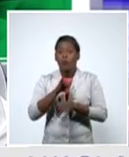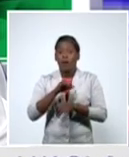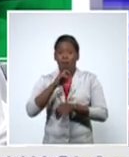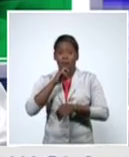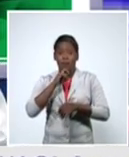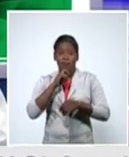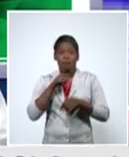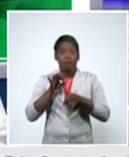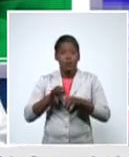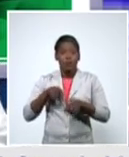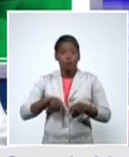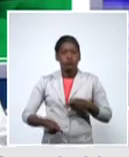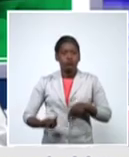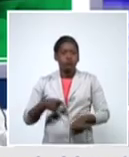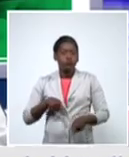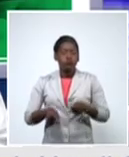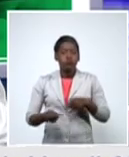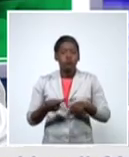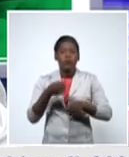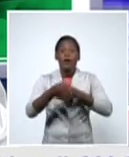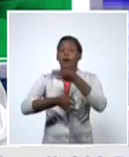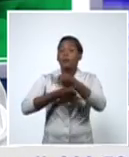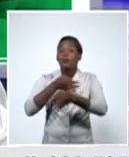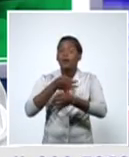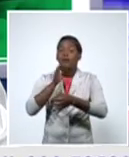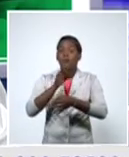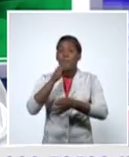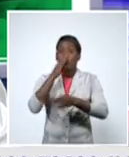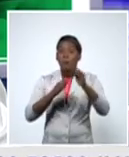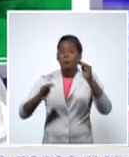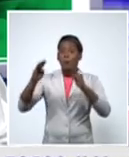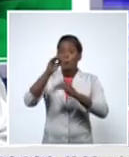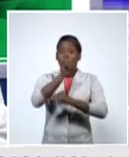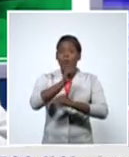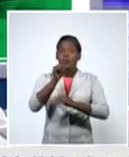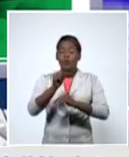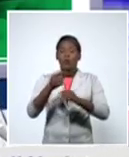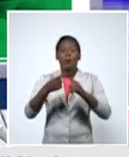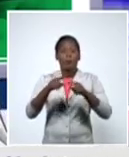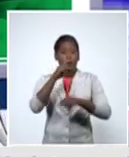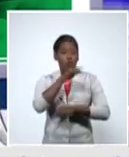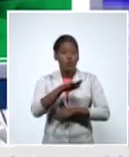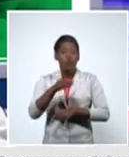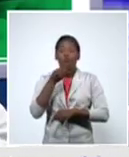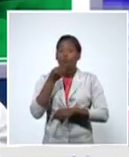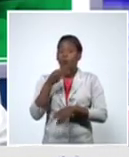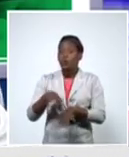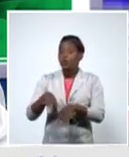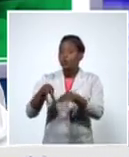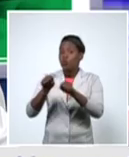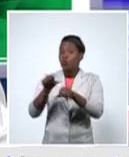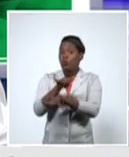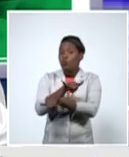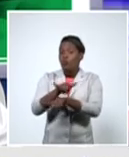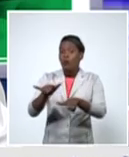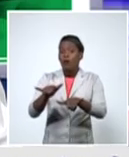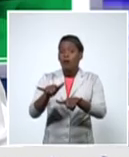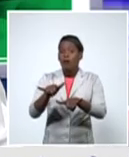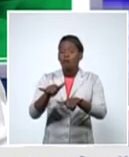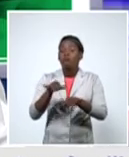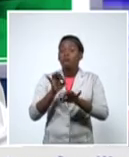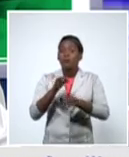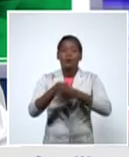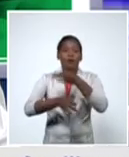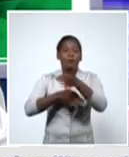las vimos en adultos pero ahí también hay niños que caen ahí se ha hablado de las cardiovasculares del estudio de Villaclares y ayer me